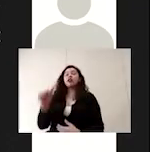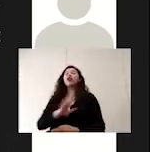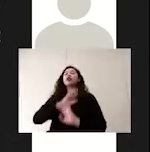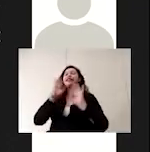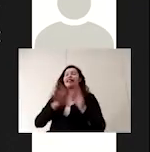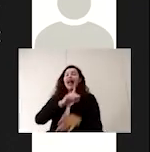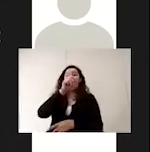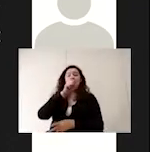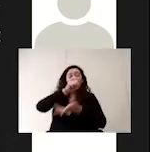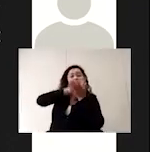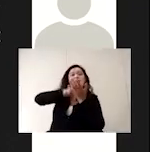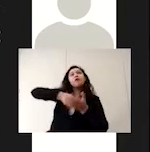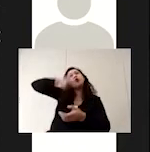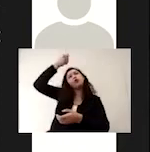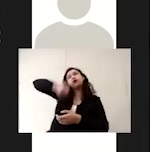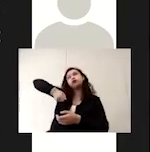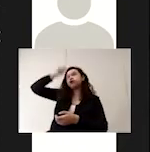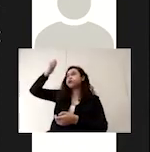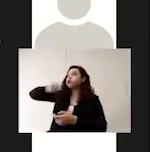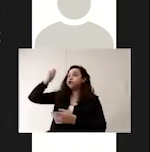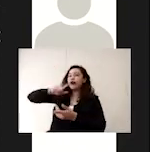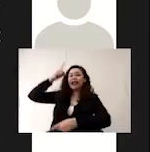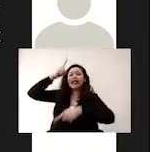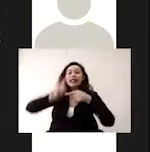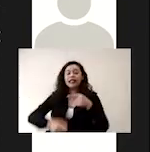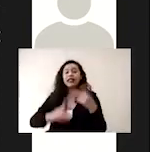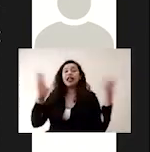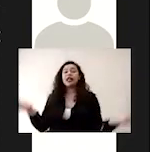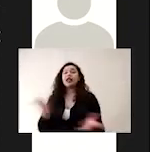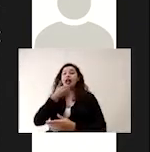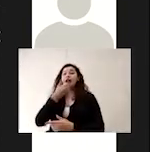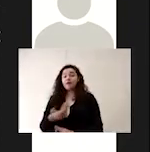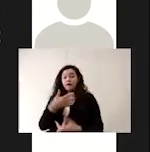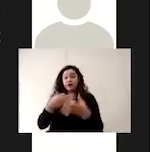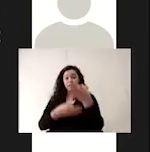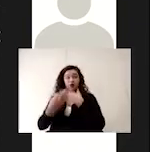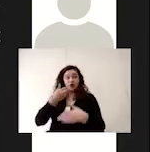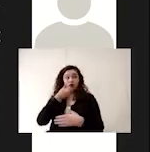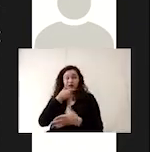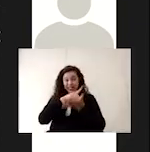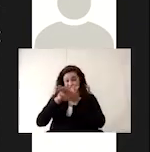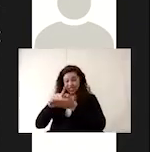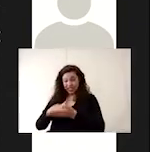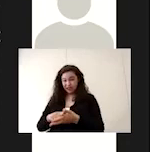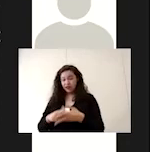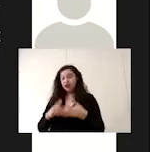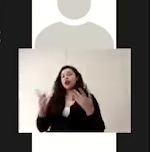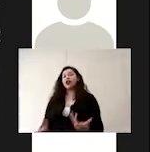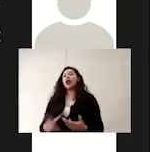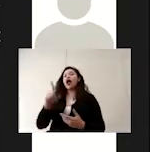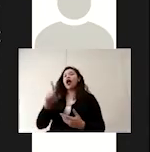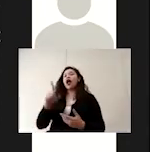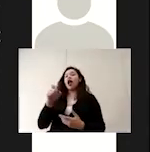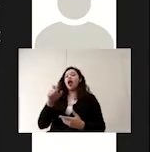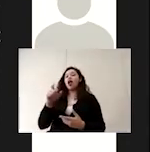con agua limpia y una vez que esté perfectamente enjuagado el tinaco, vamos a sacar el agua